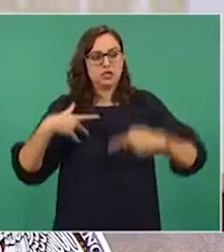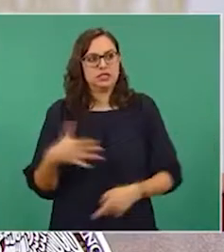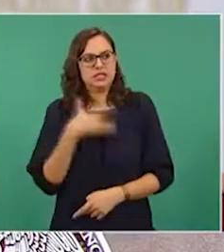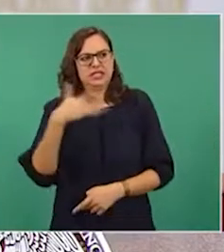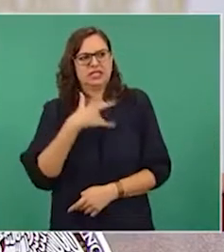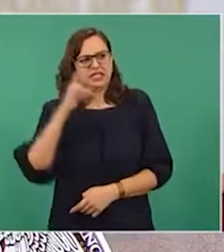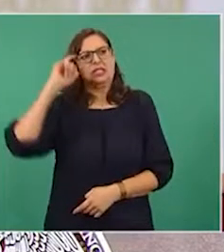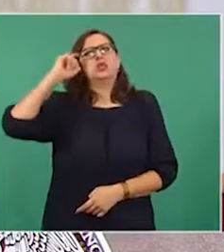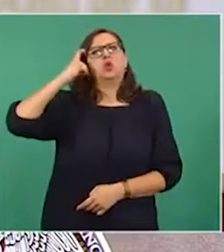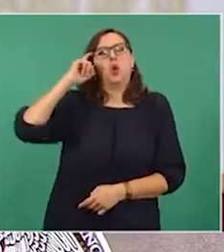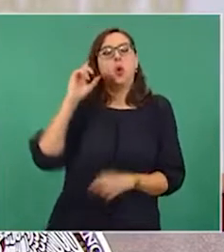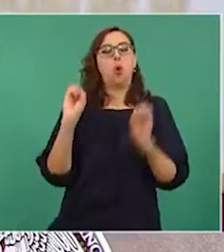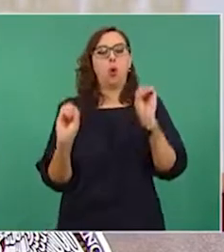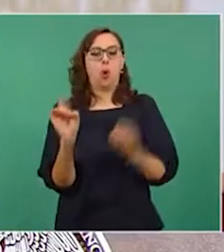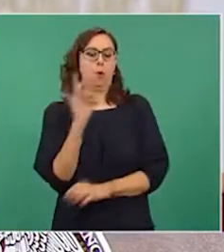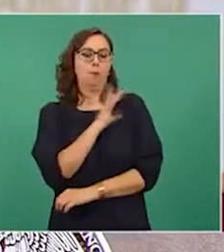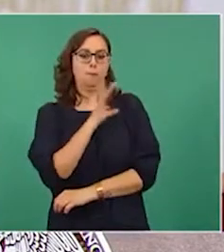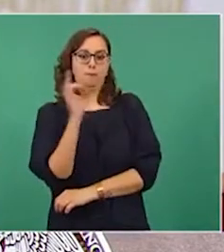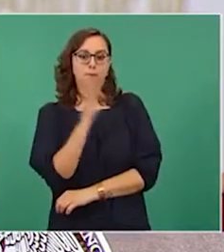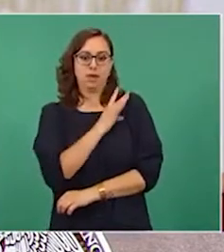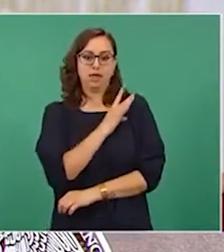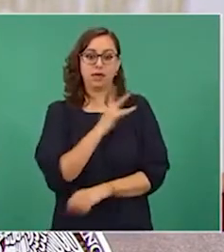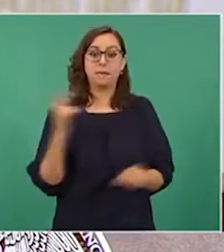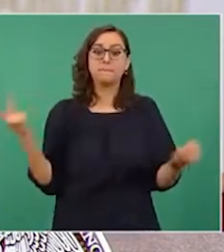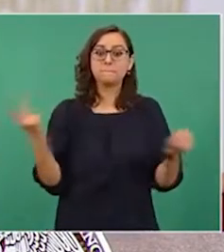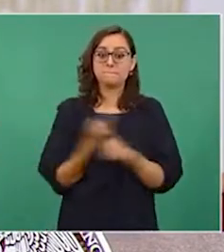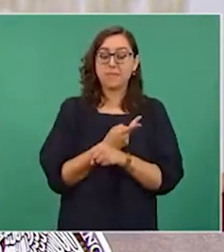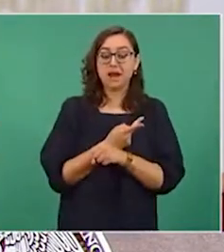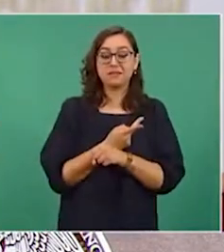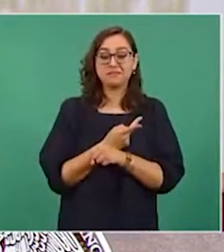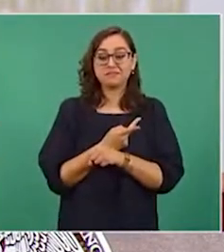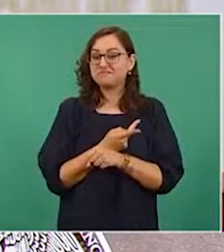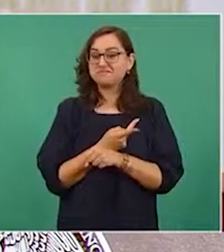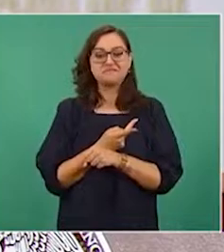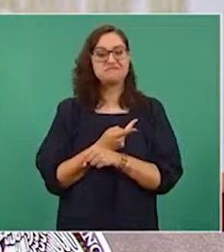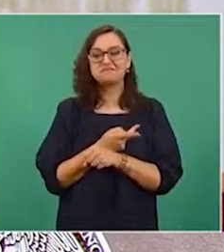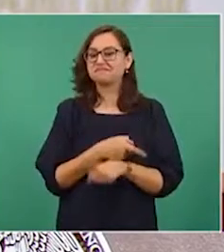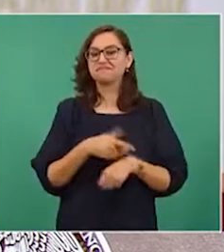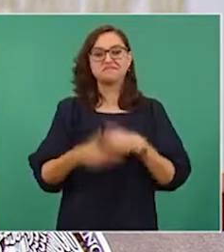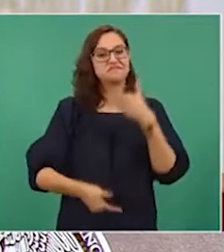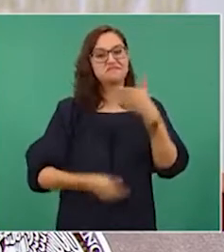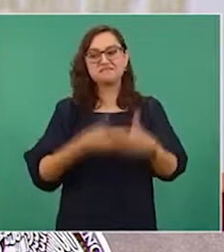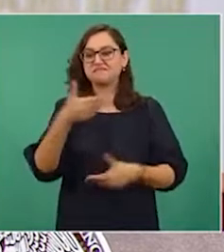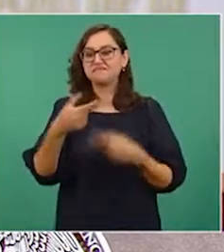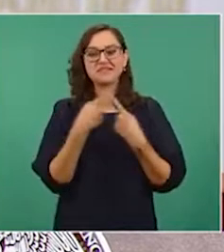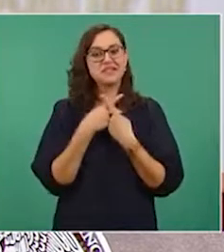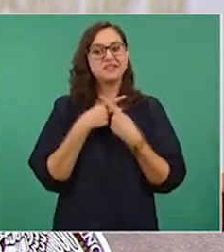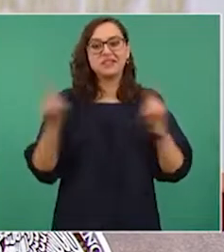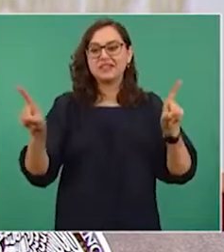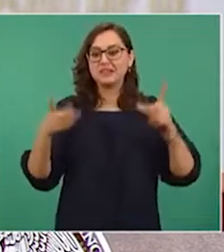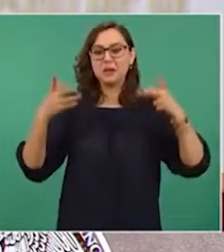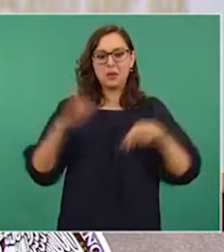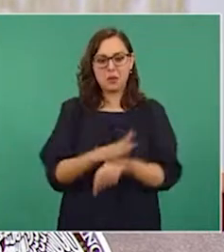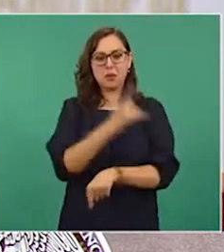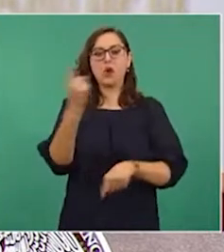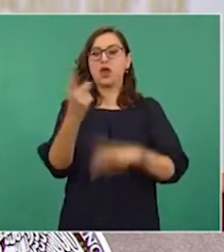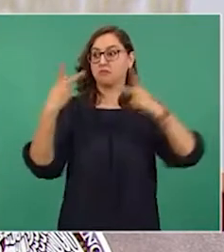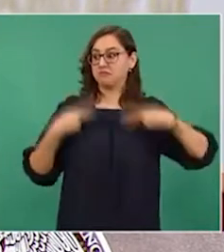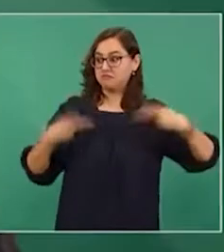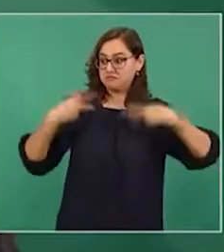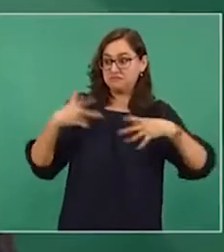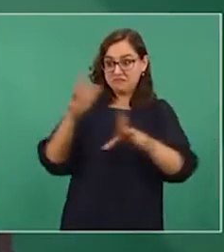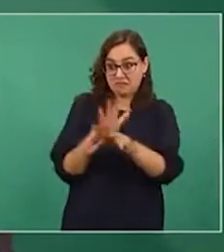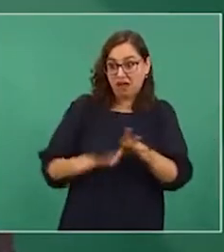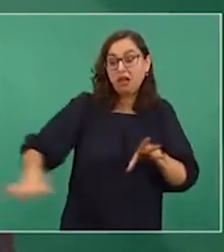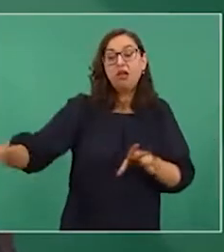enojo contra el gobierno está provocando el efecto contrario. Y es que la gente ya no se deja engañar fácilmente,